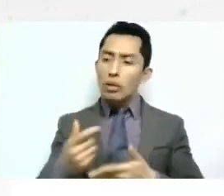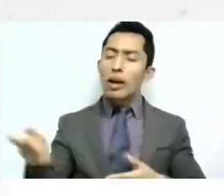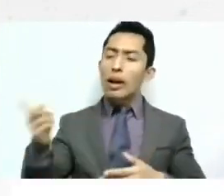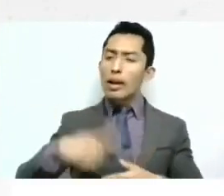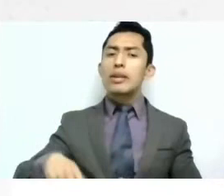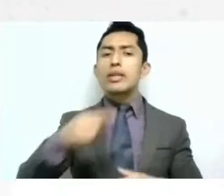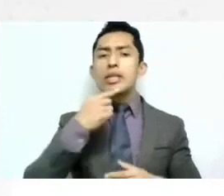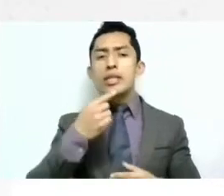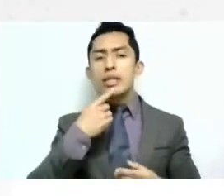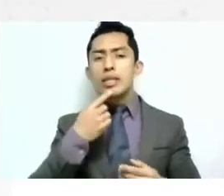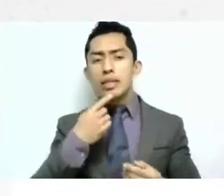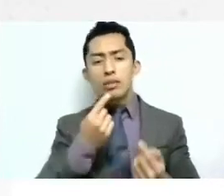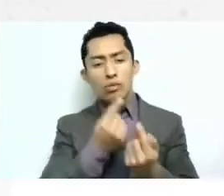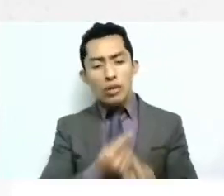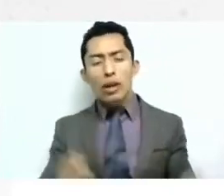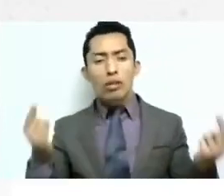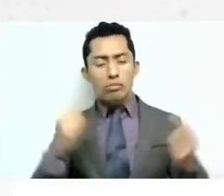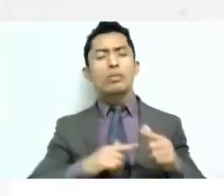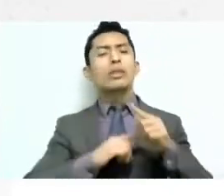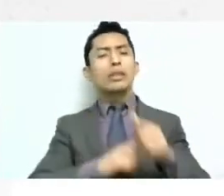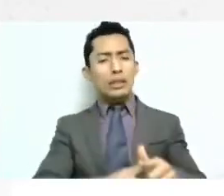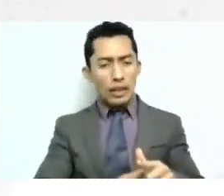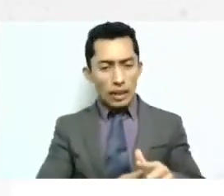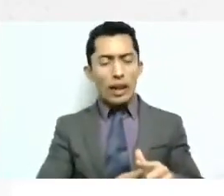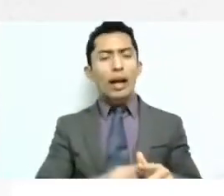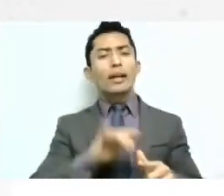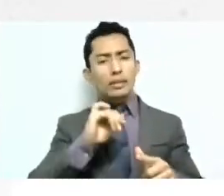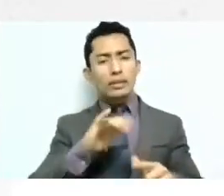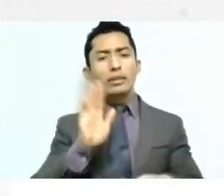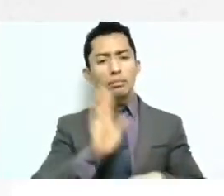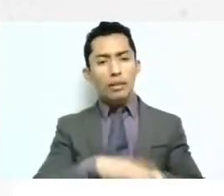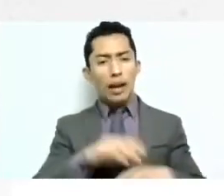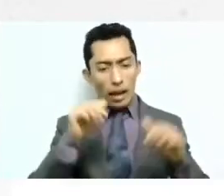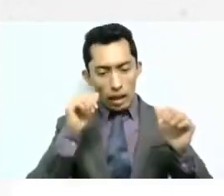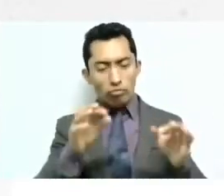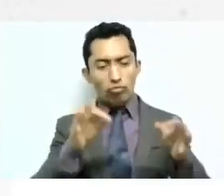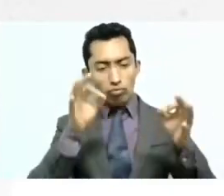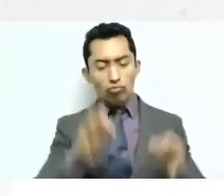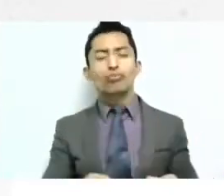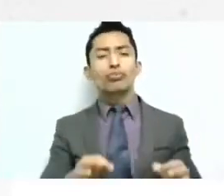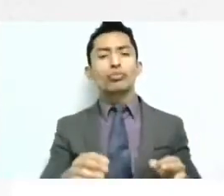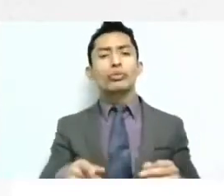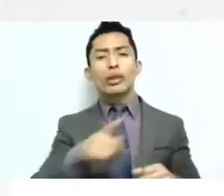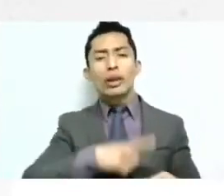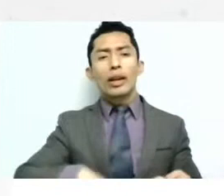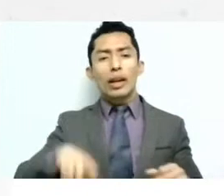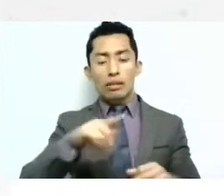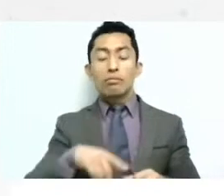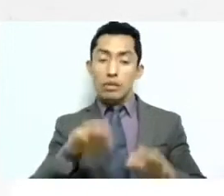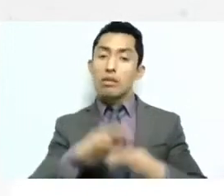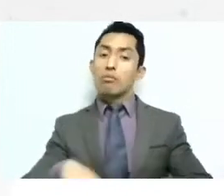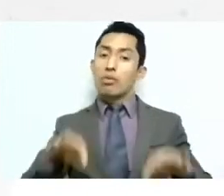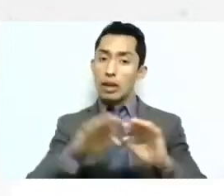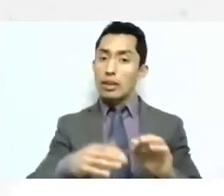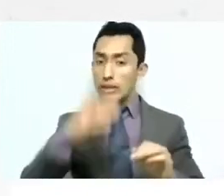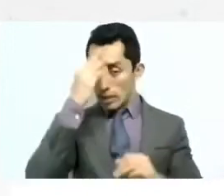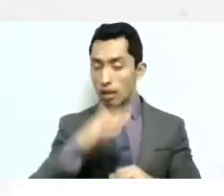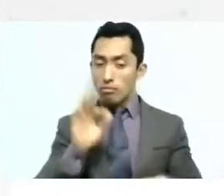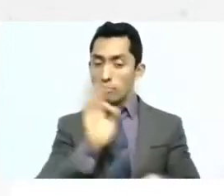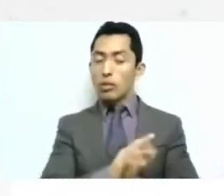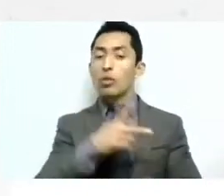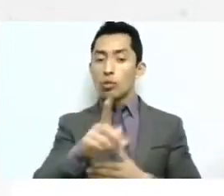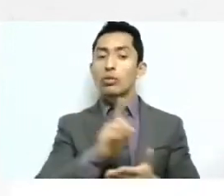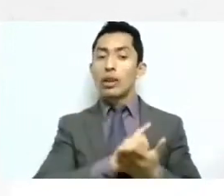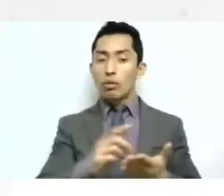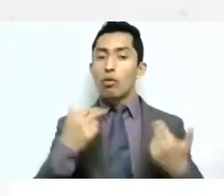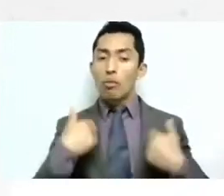niños sigan teniendo esa atención adecuada atendiendo el interés de los menores porque qué es lo que